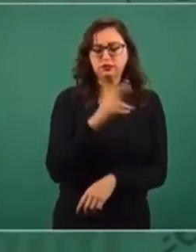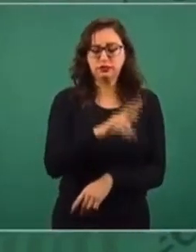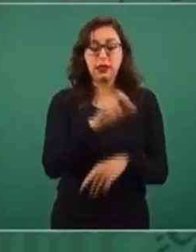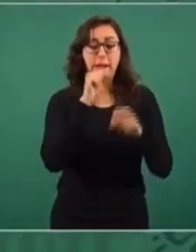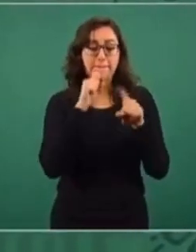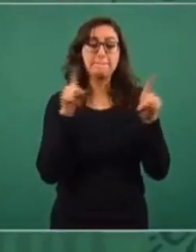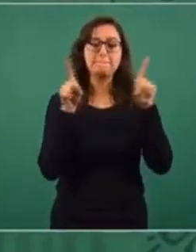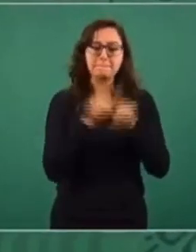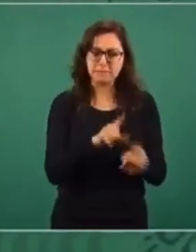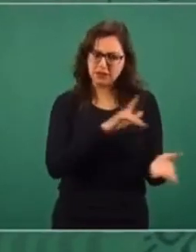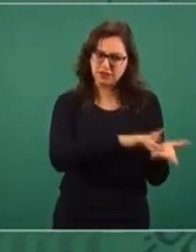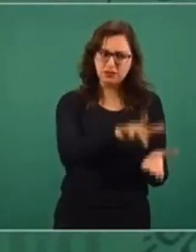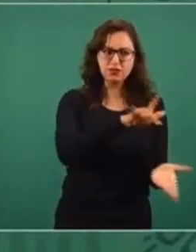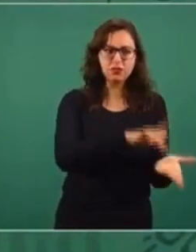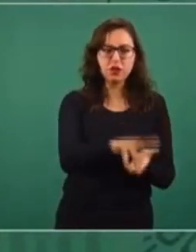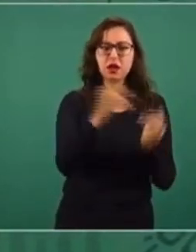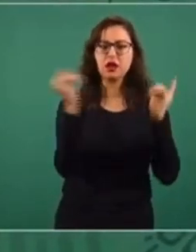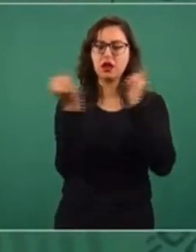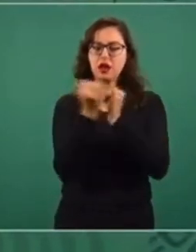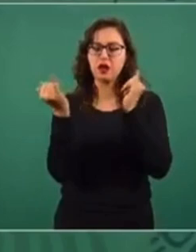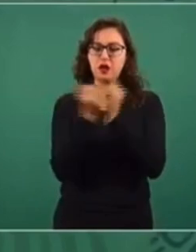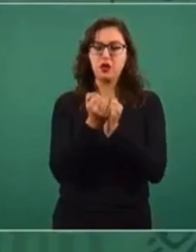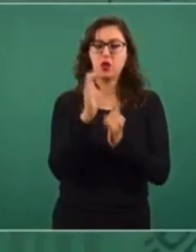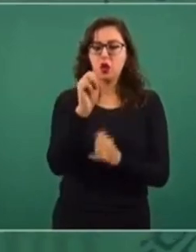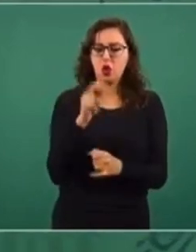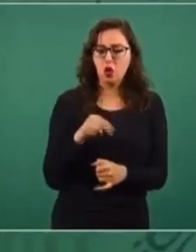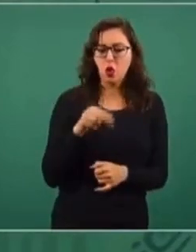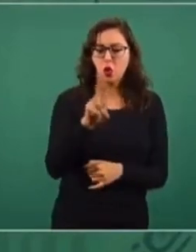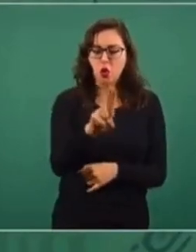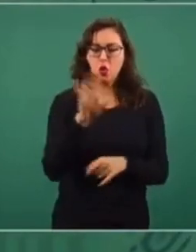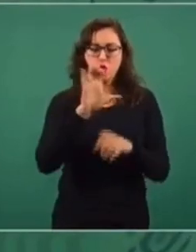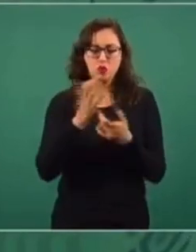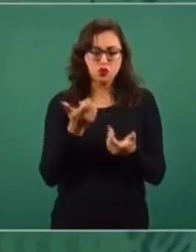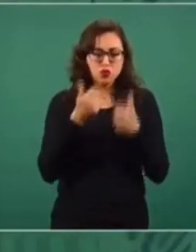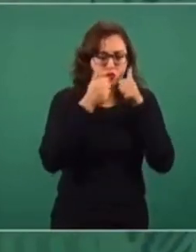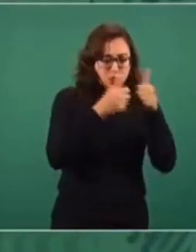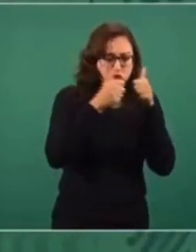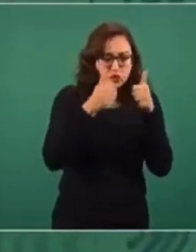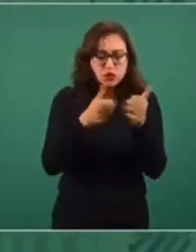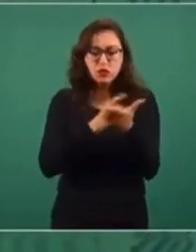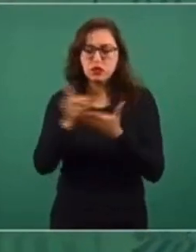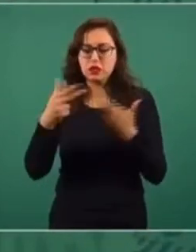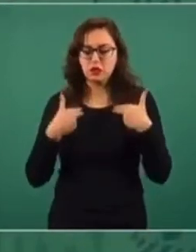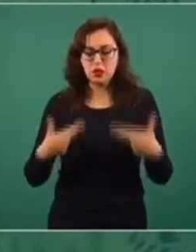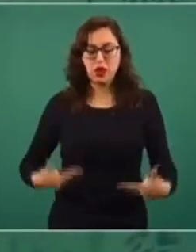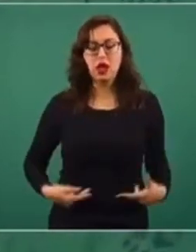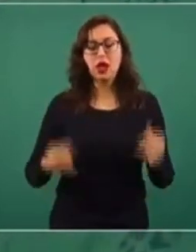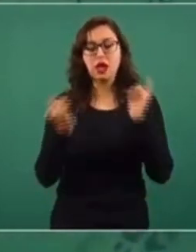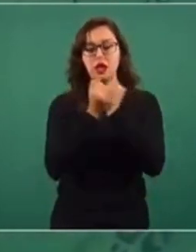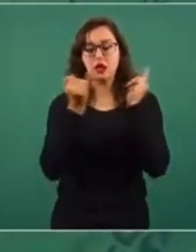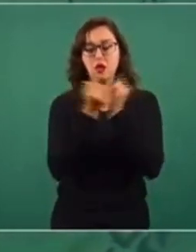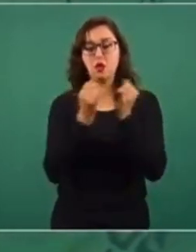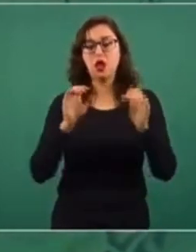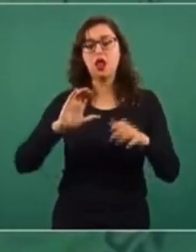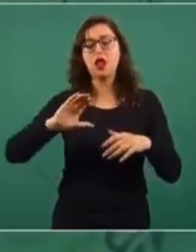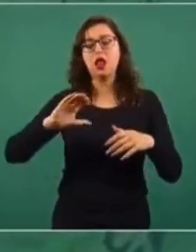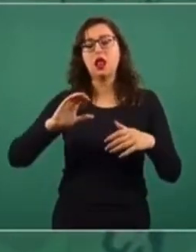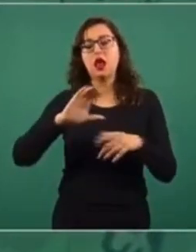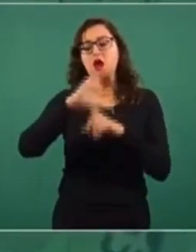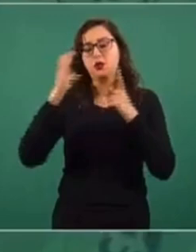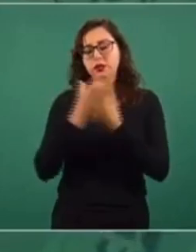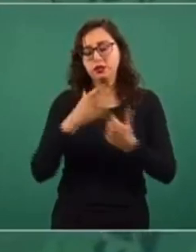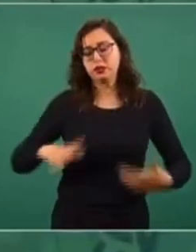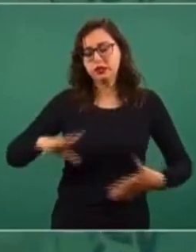el seguimiento que hace la Oficina de la Alta Comisionada de Naciones Unidas en materia de derechos humanos y la Comisión Interamericana de Derechos Humanos, pero